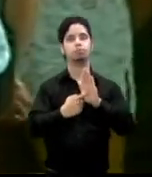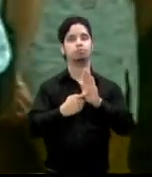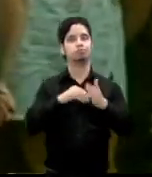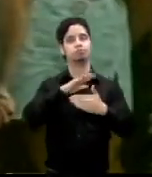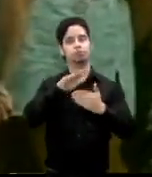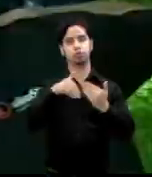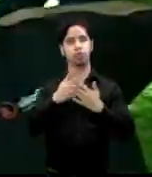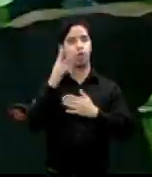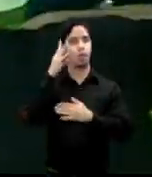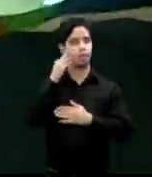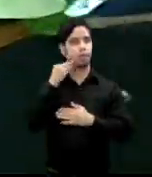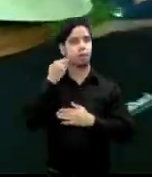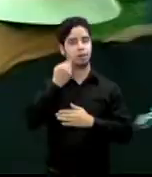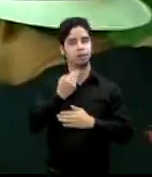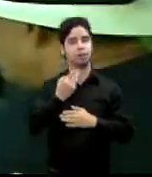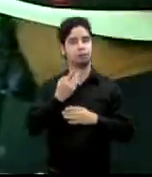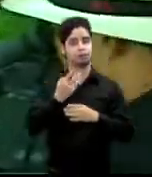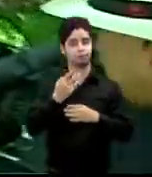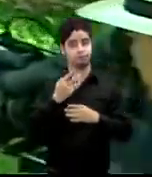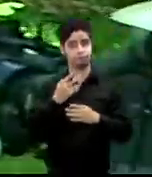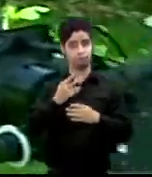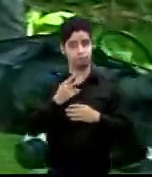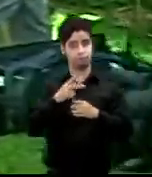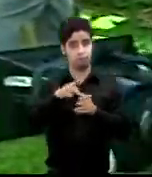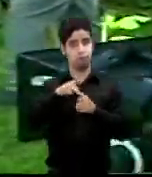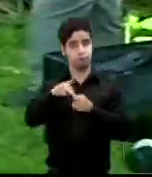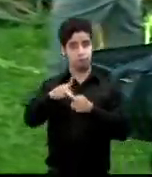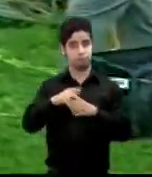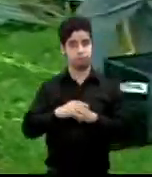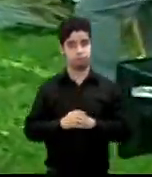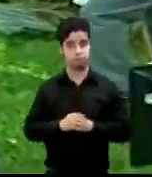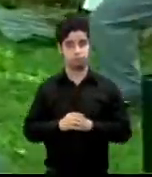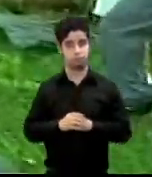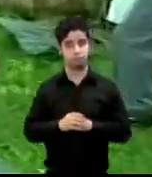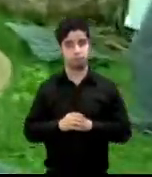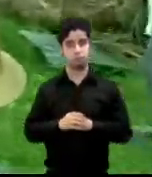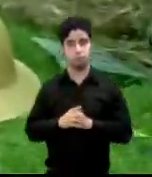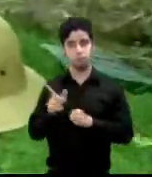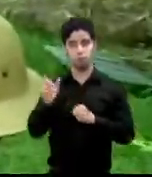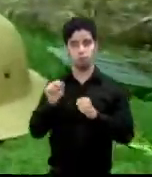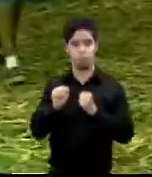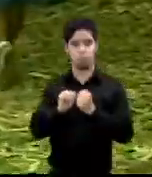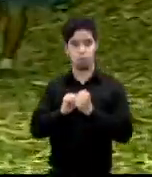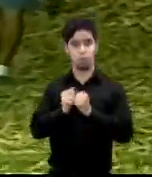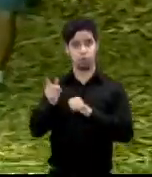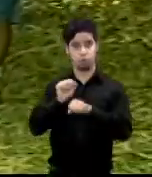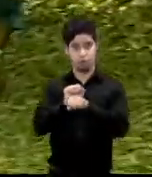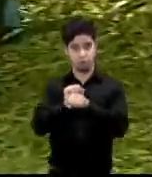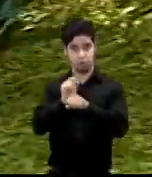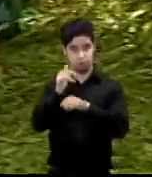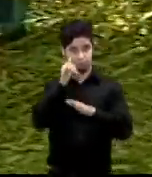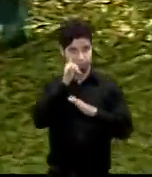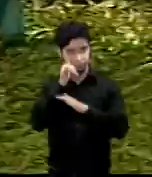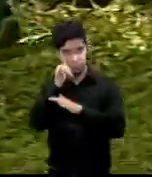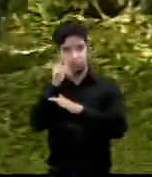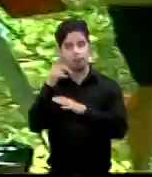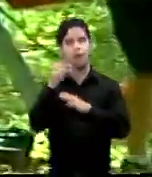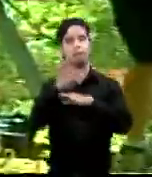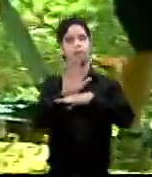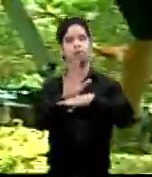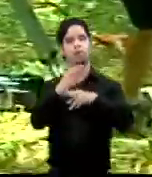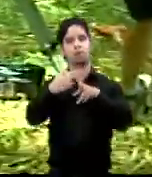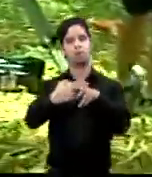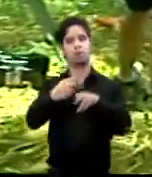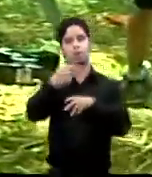toque humano sensible de la creatividad como su trabajo de director en la película la guagua aérea una unidad de